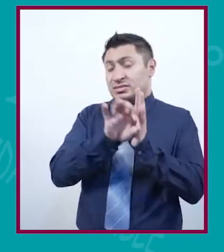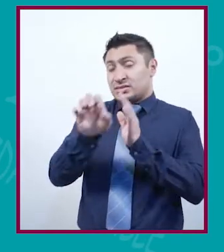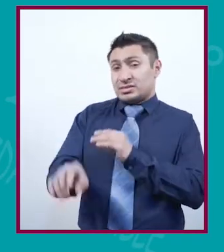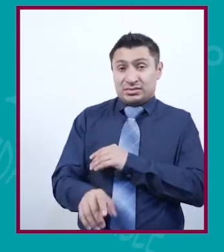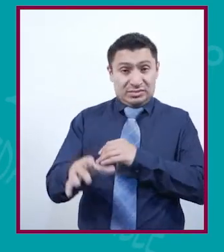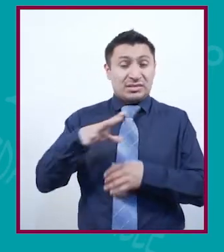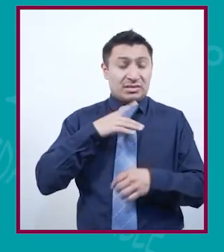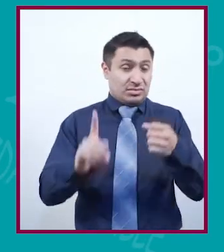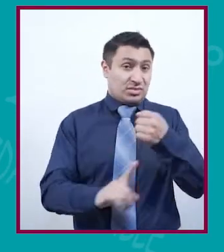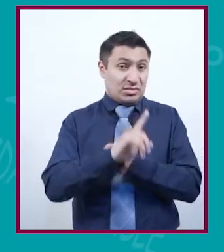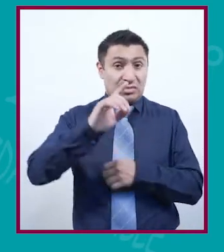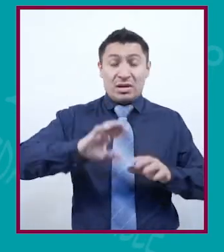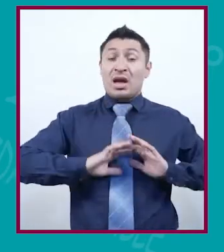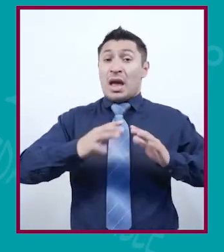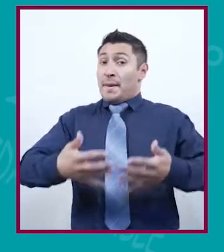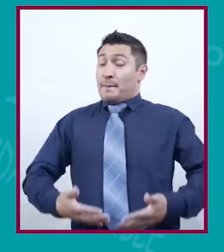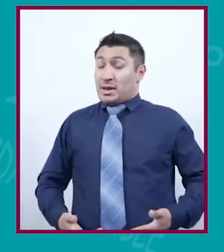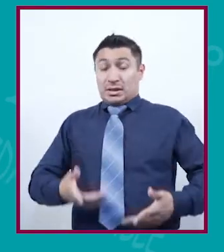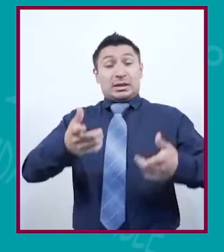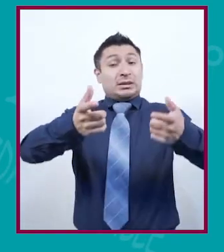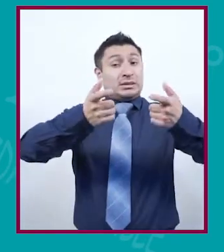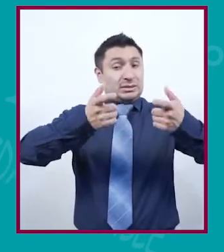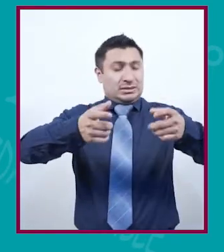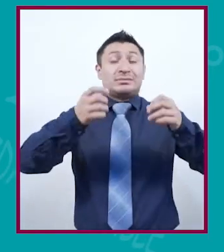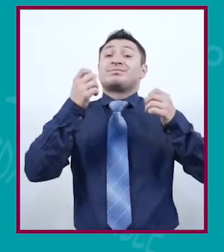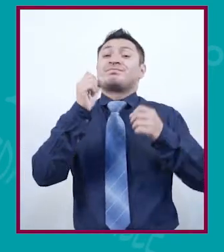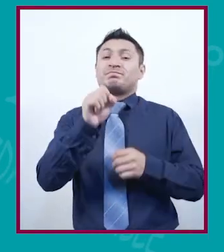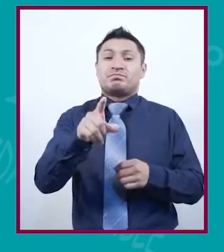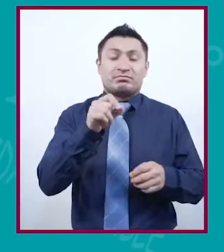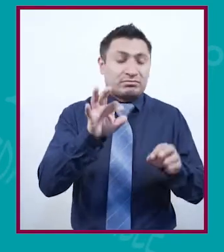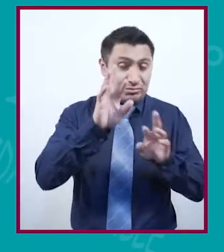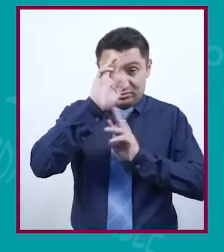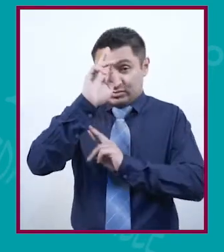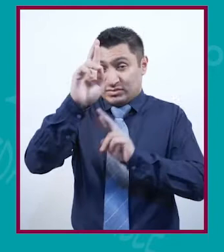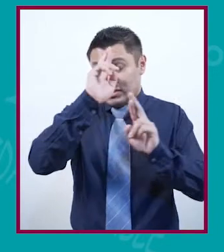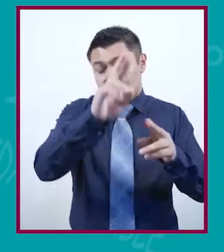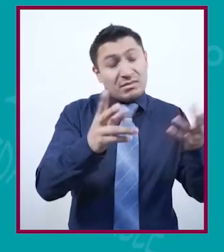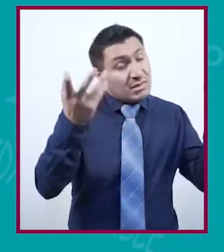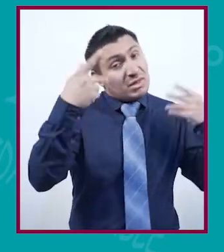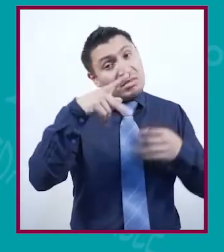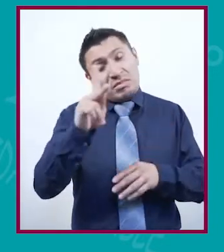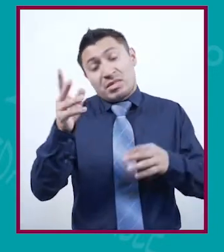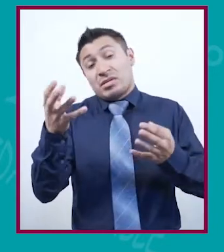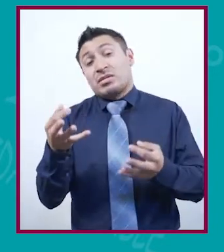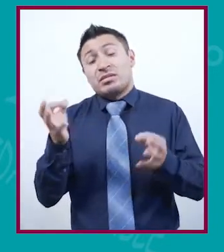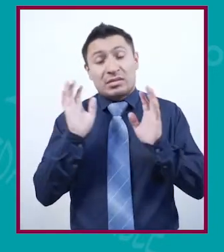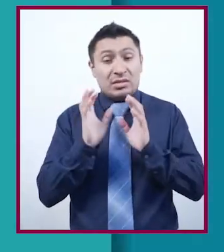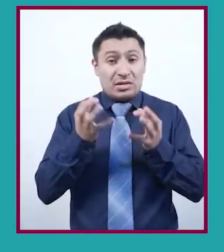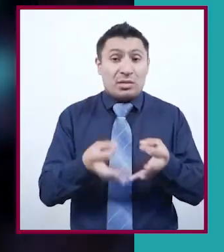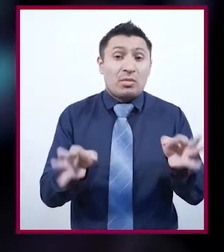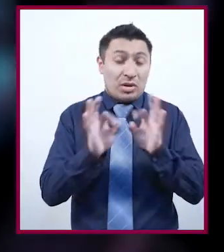dice, de que el embarazo y también económicamente y pues ahí son el respeto totalmente hacia las personas que trabajan.